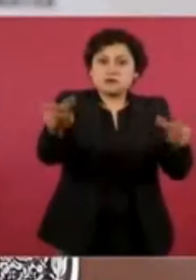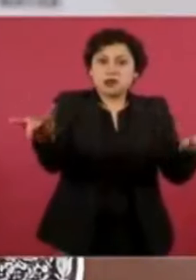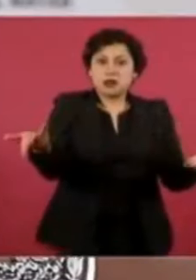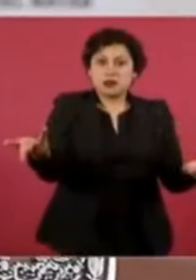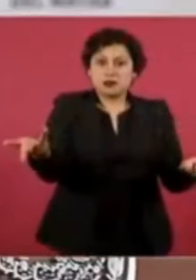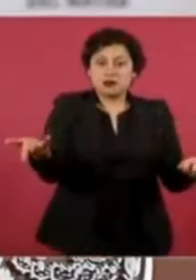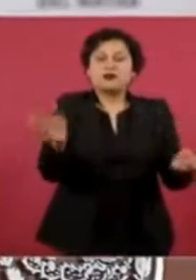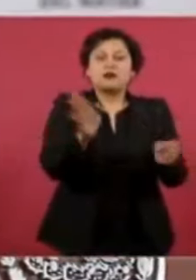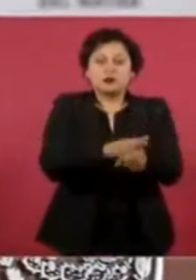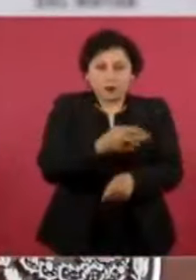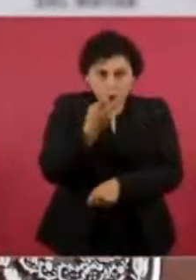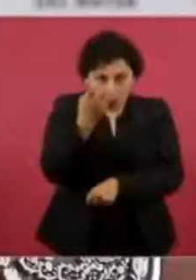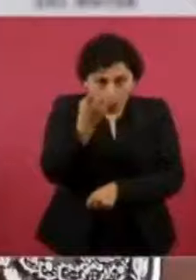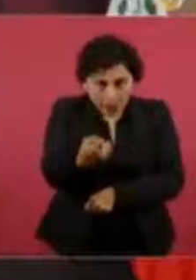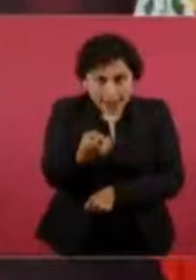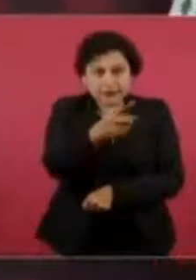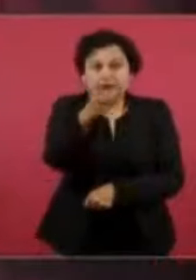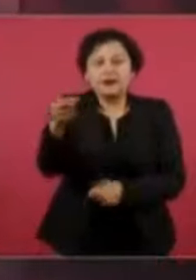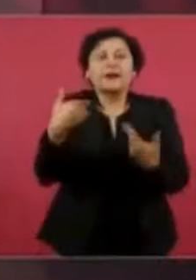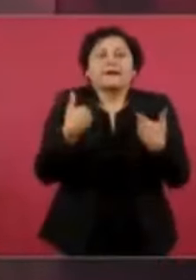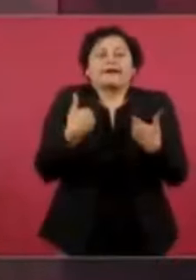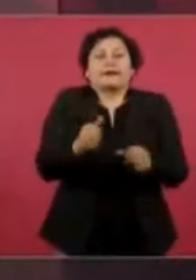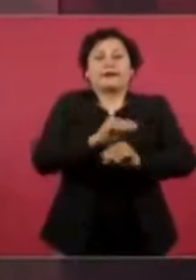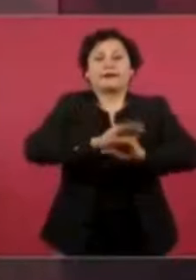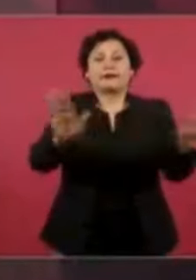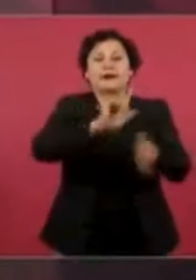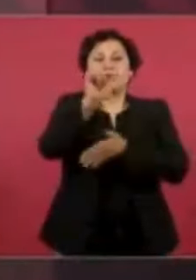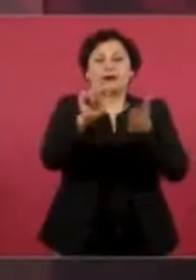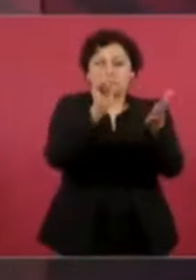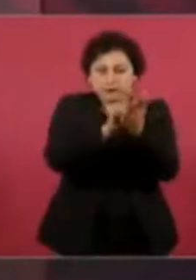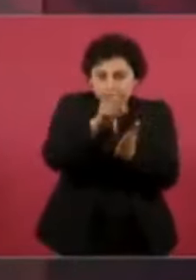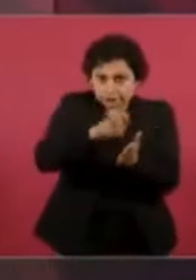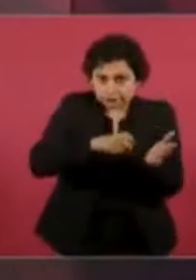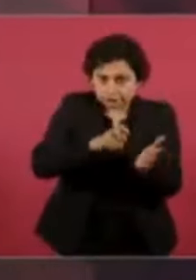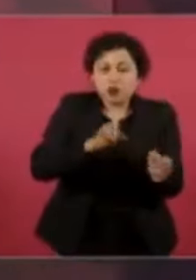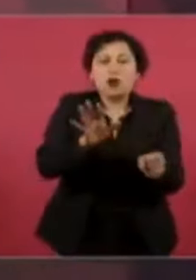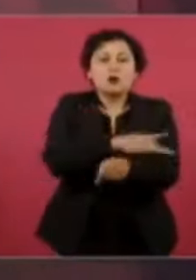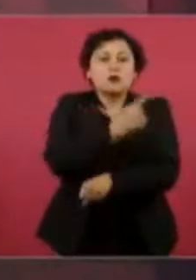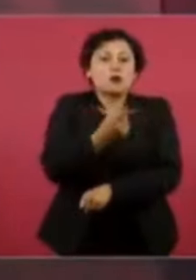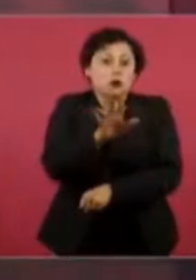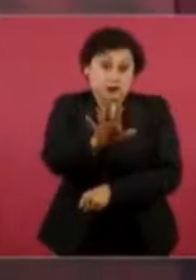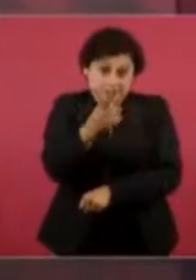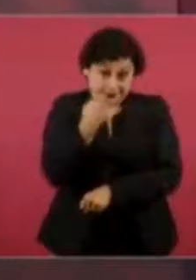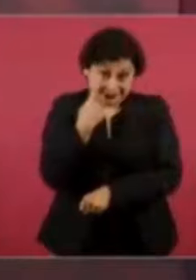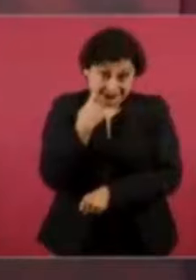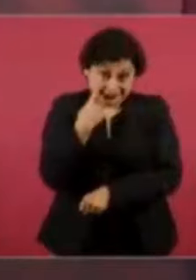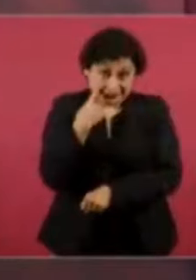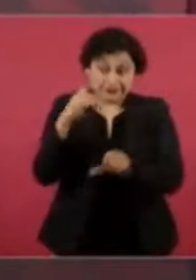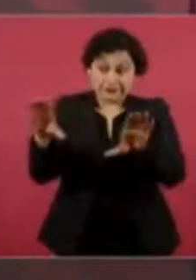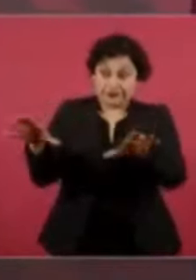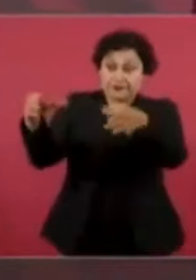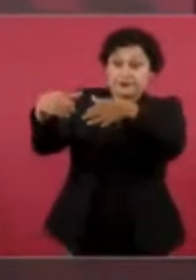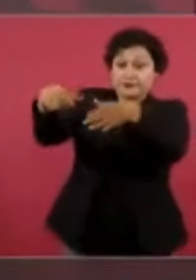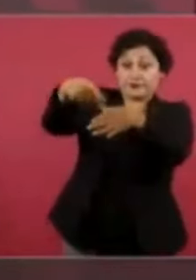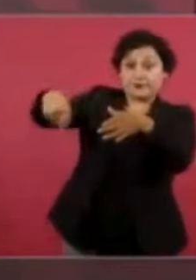imagínense que el órgano encargado de la fiscalización y del buen comportamiento de jueces de